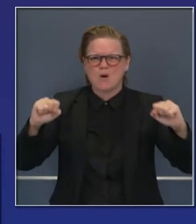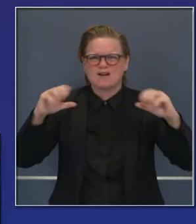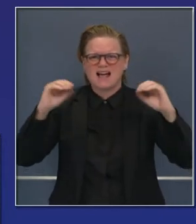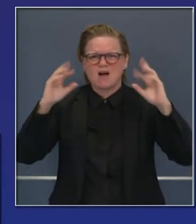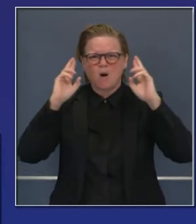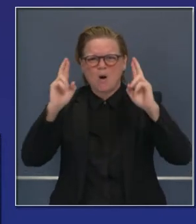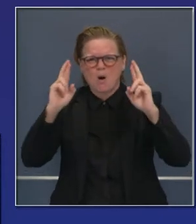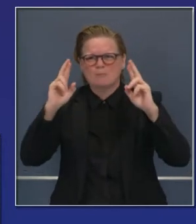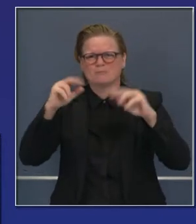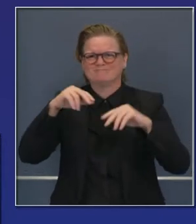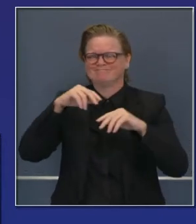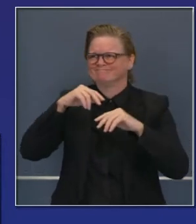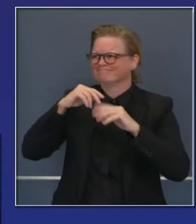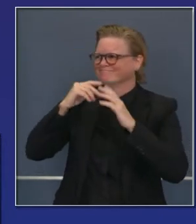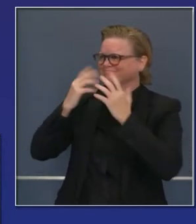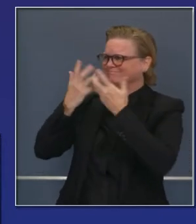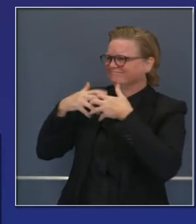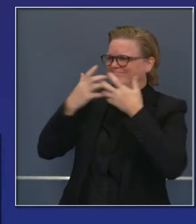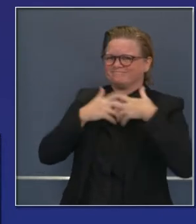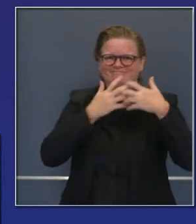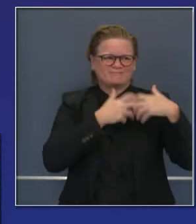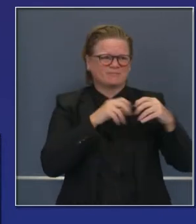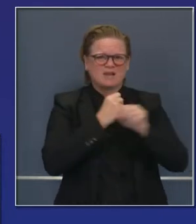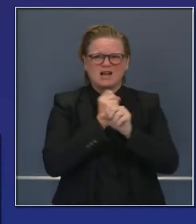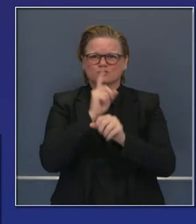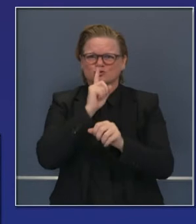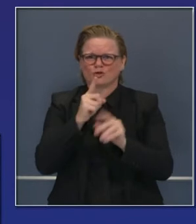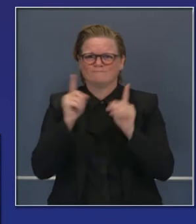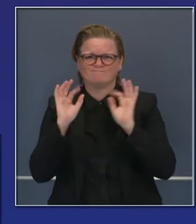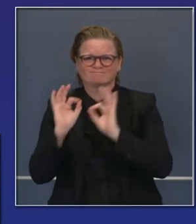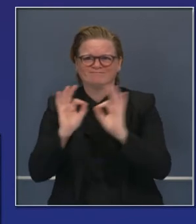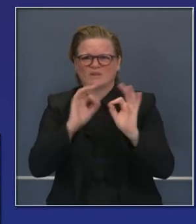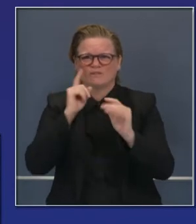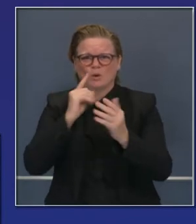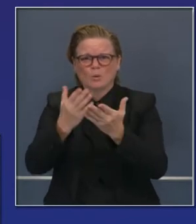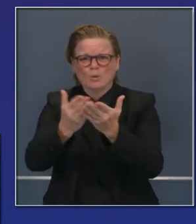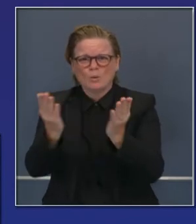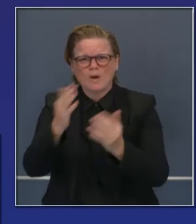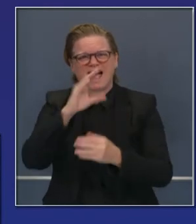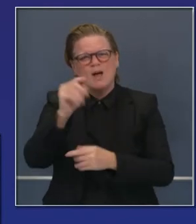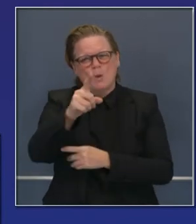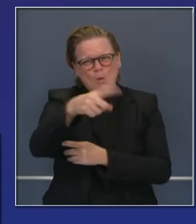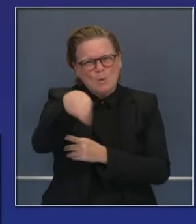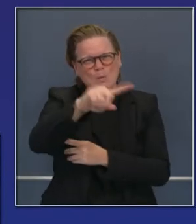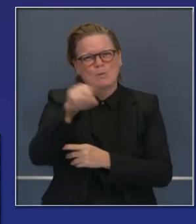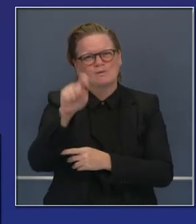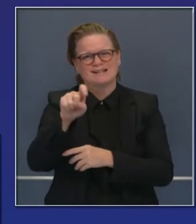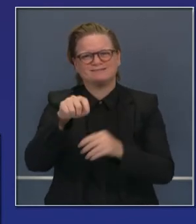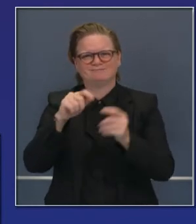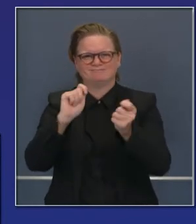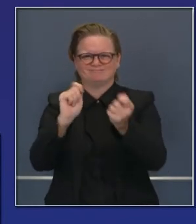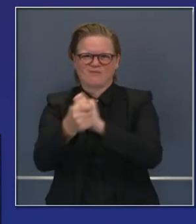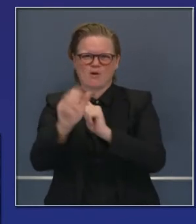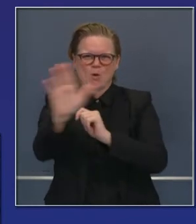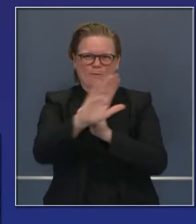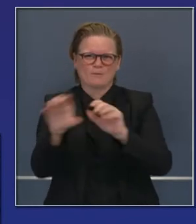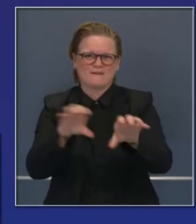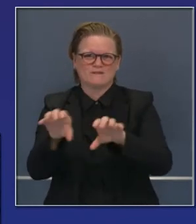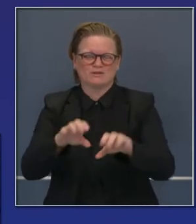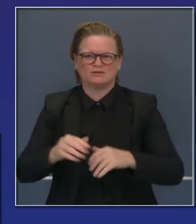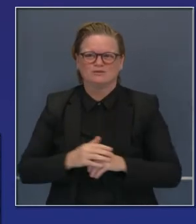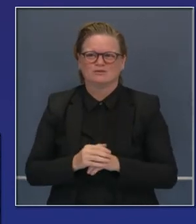particulares y también a lo ancho del Estado. Y vemos que en la segunda mitad de diciembre puede ser crítico,